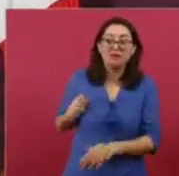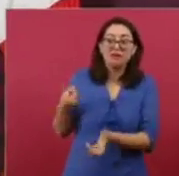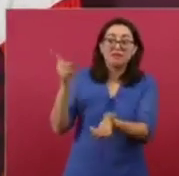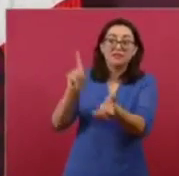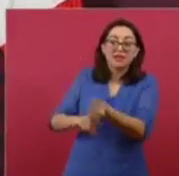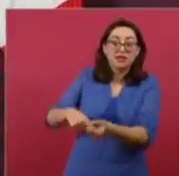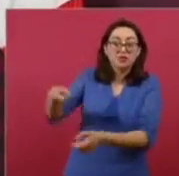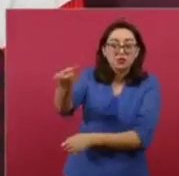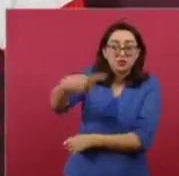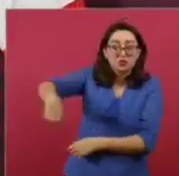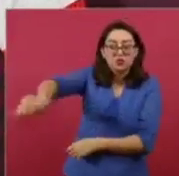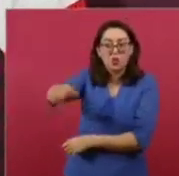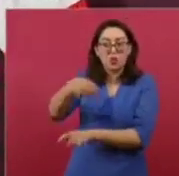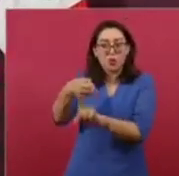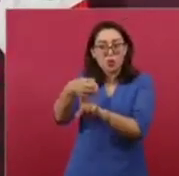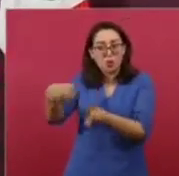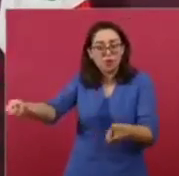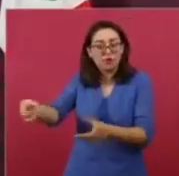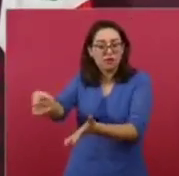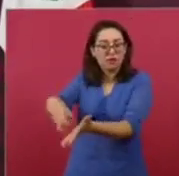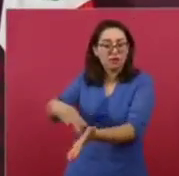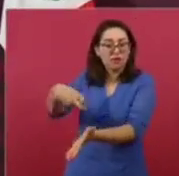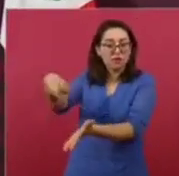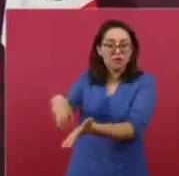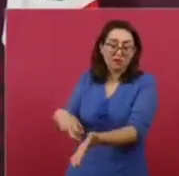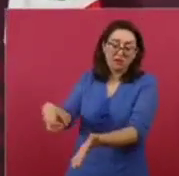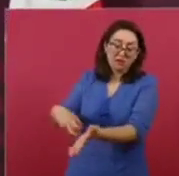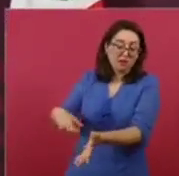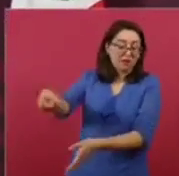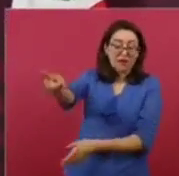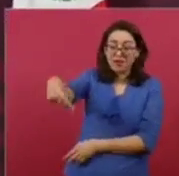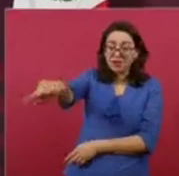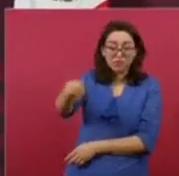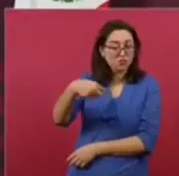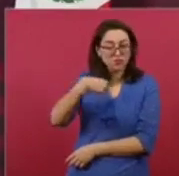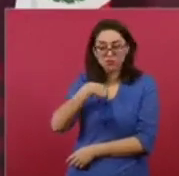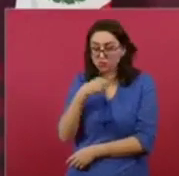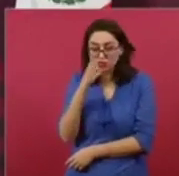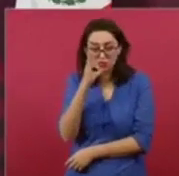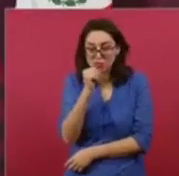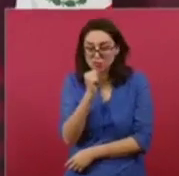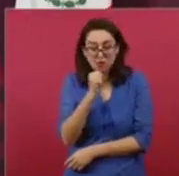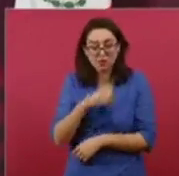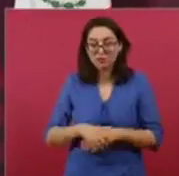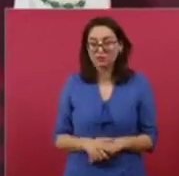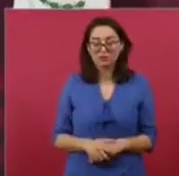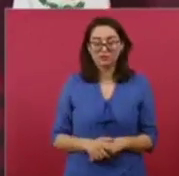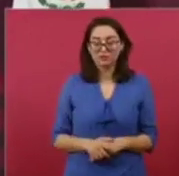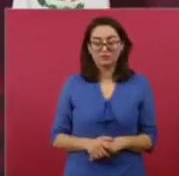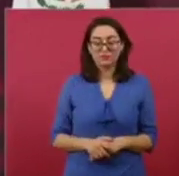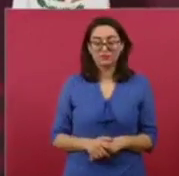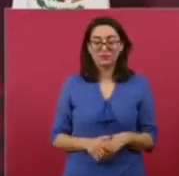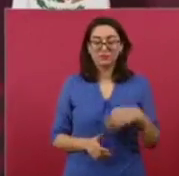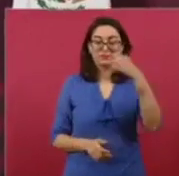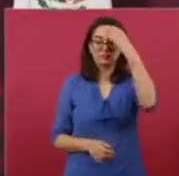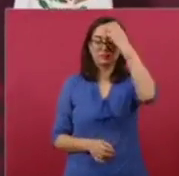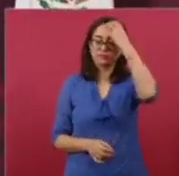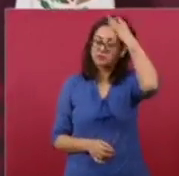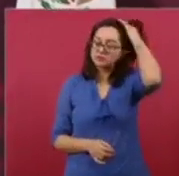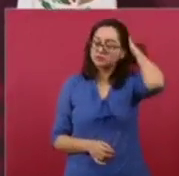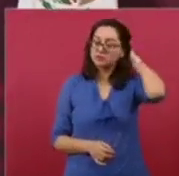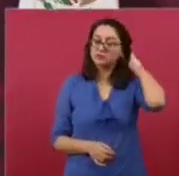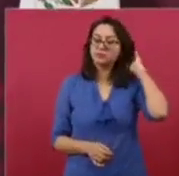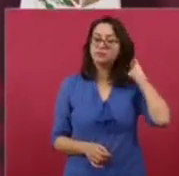los que tienen que atender esta situación. Lo mismo en el caso del Poder